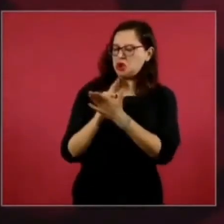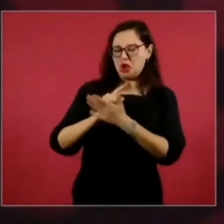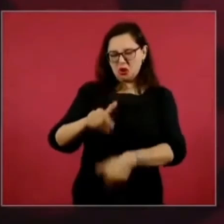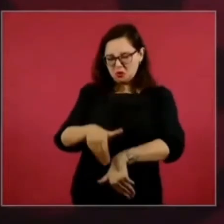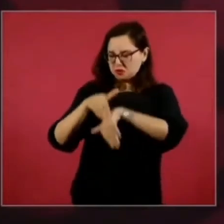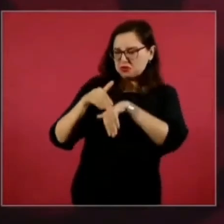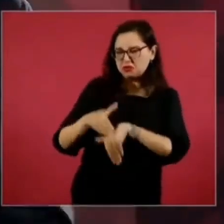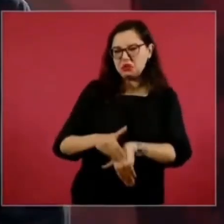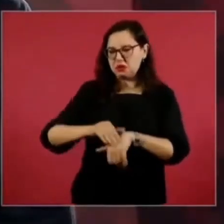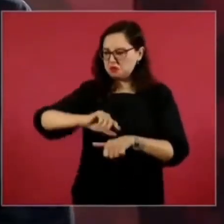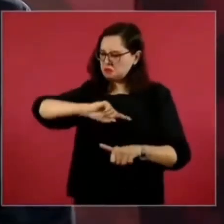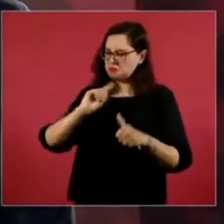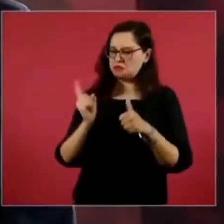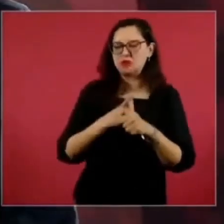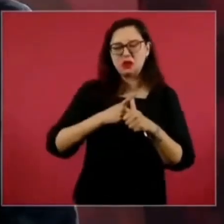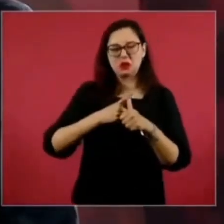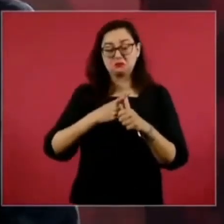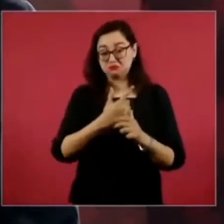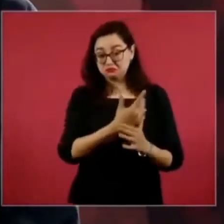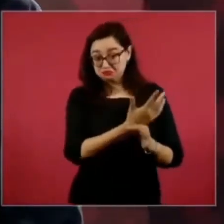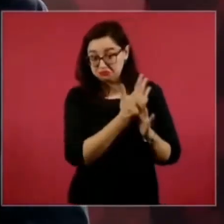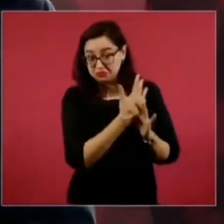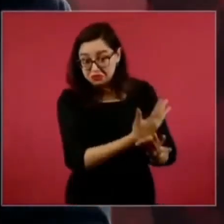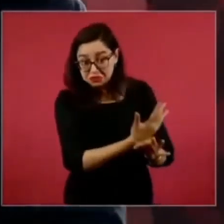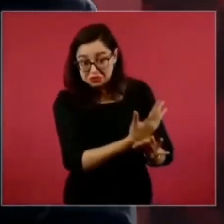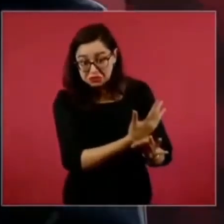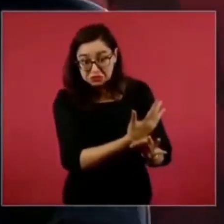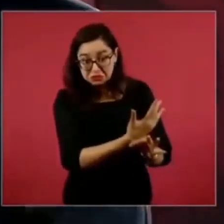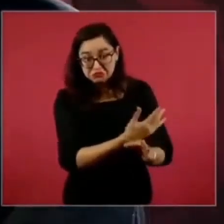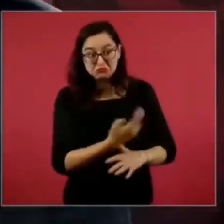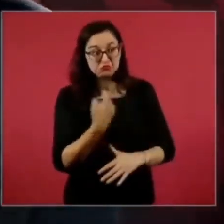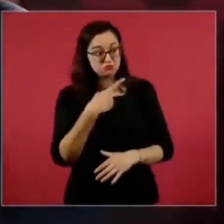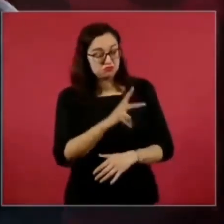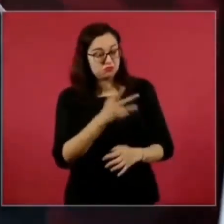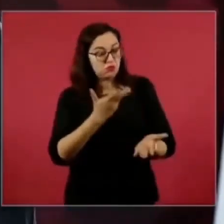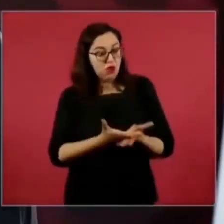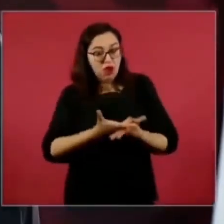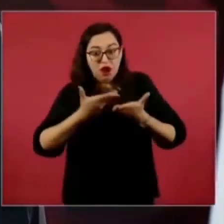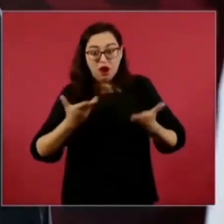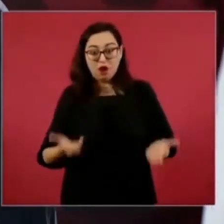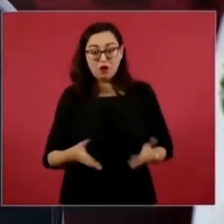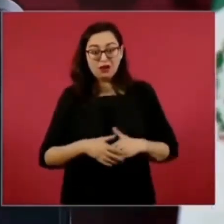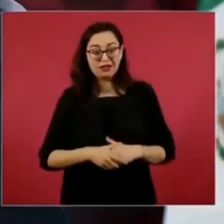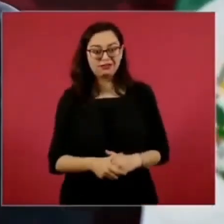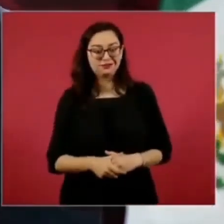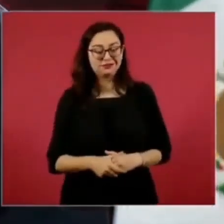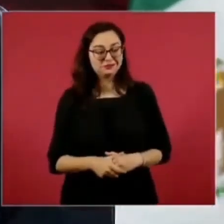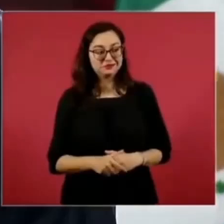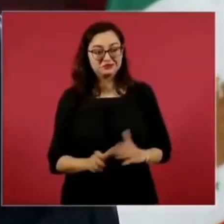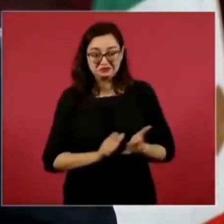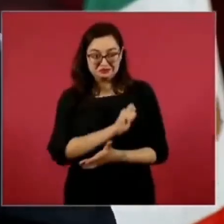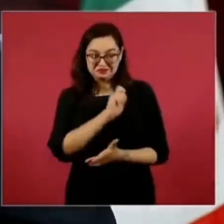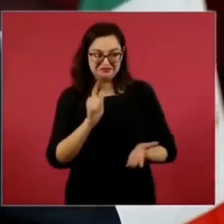en realidad lo que les importa es el Estado de Chueco,